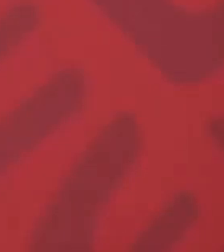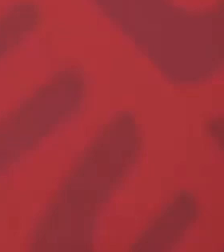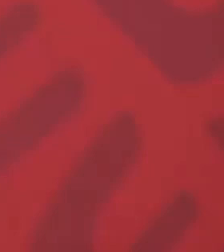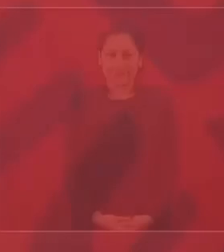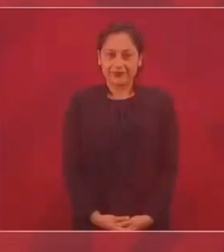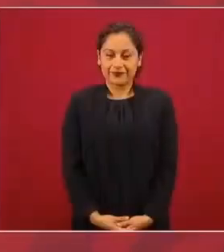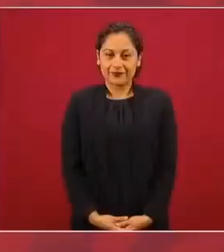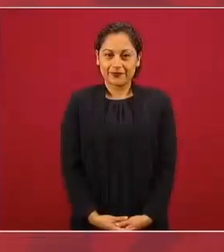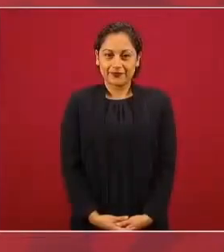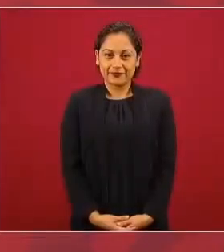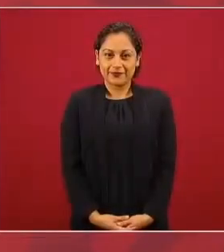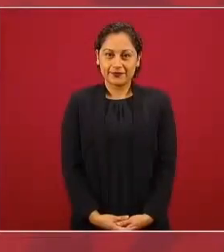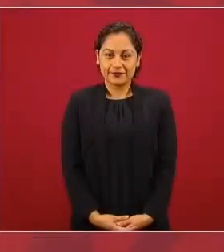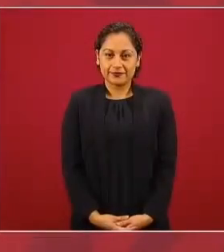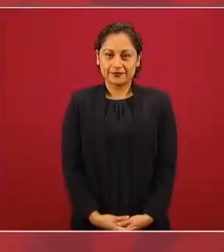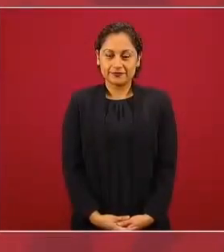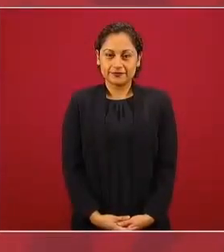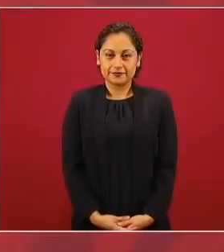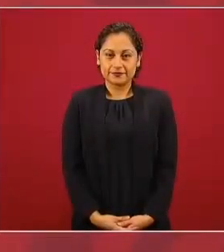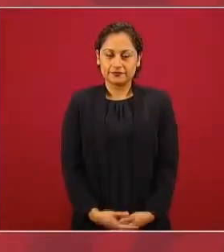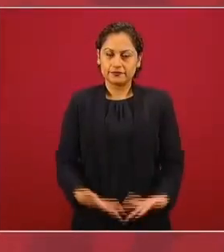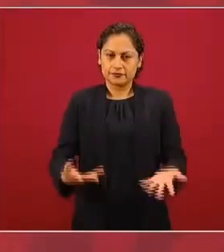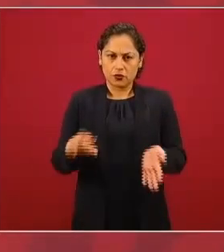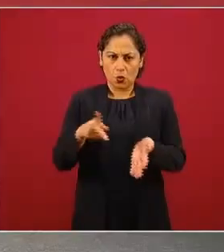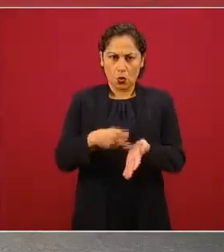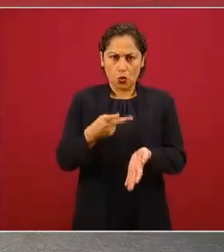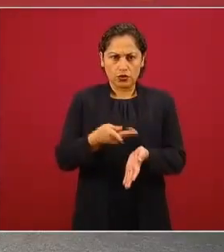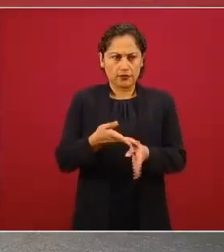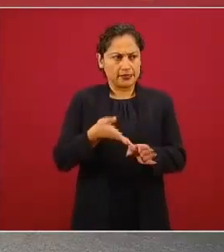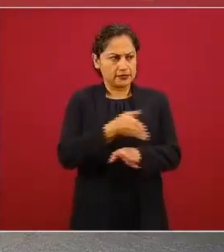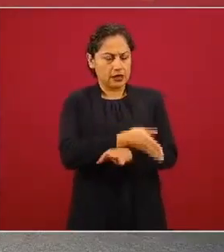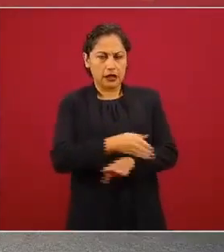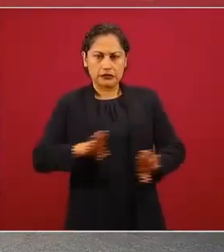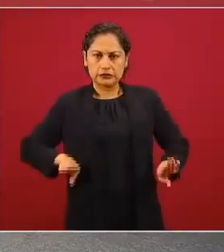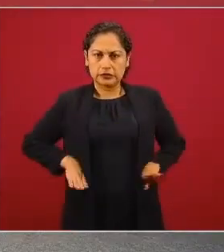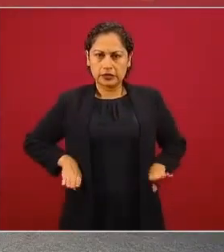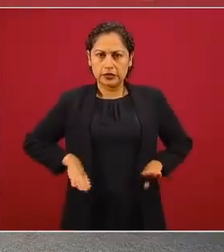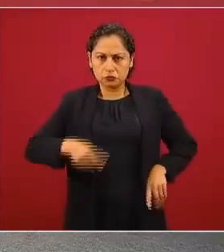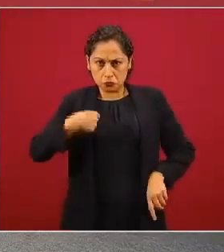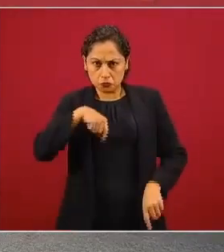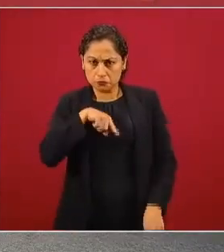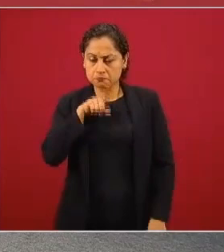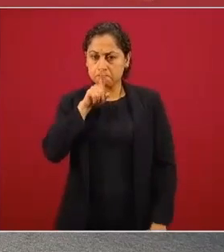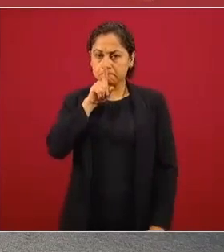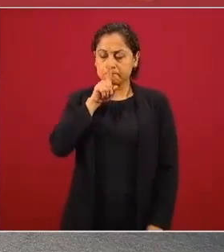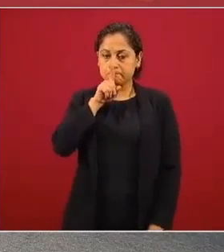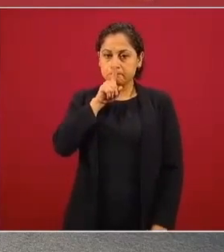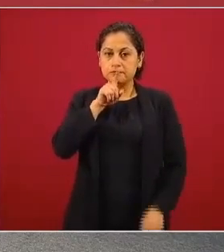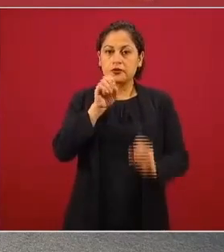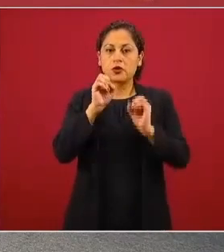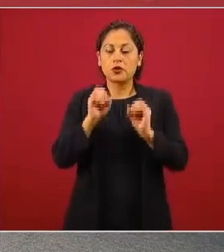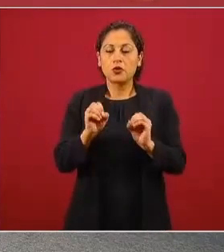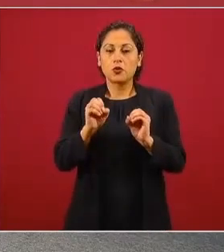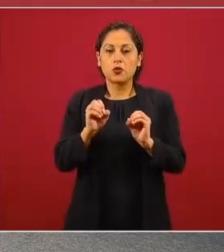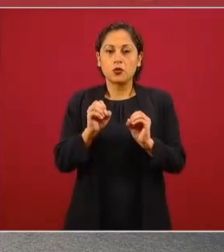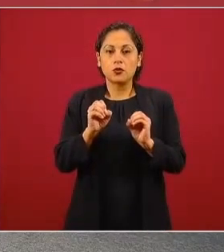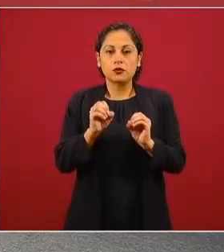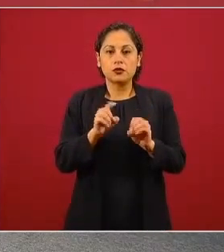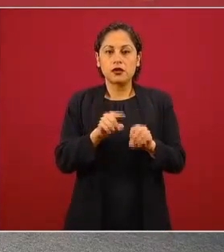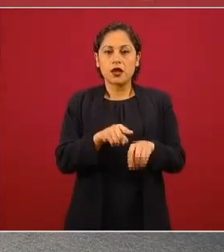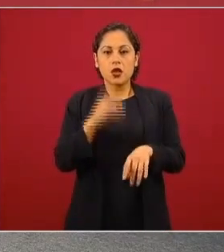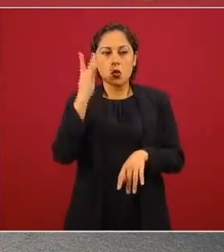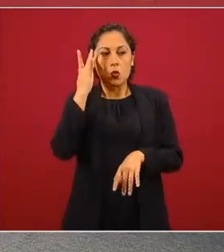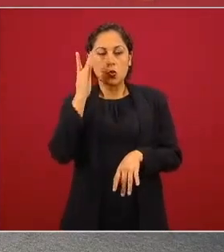terminar haciendo lo mismo, quedándonos callados, solapando cosas indebidas.